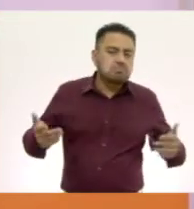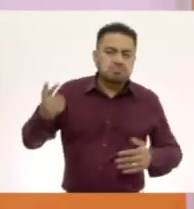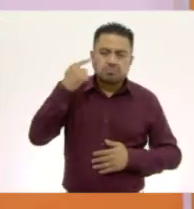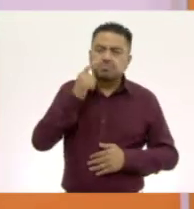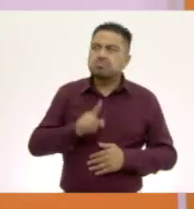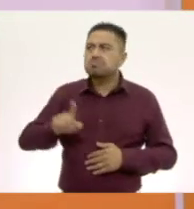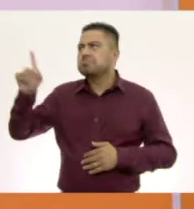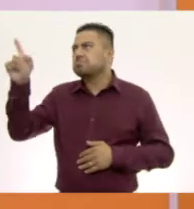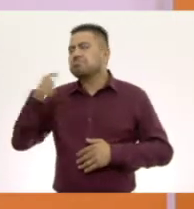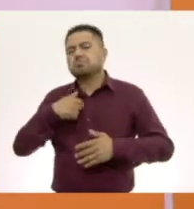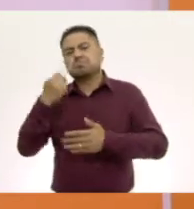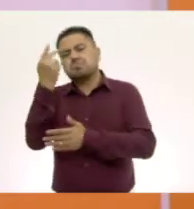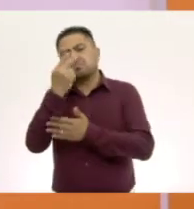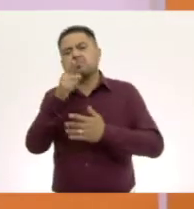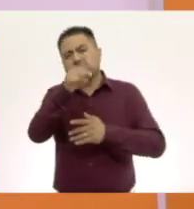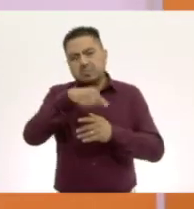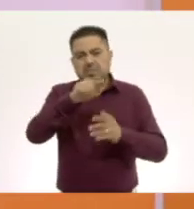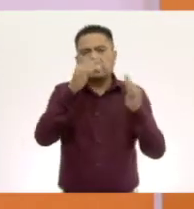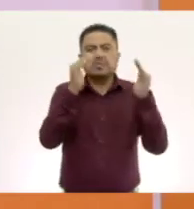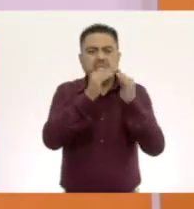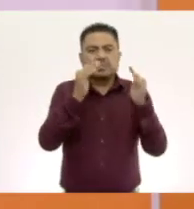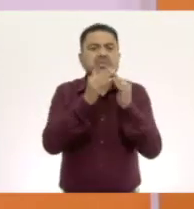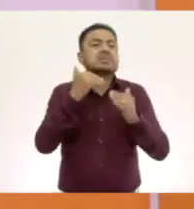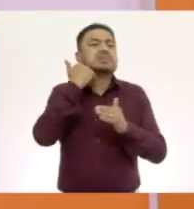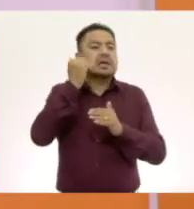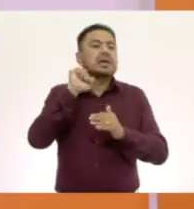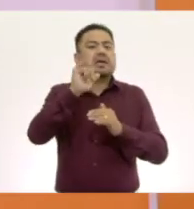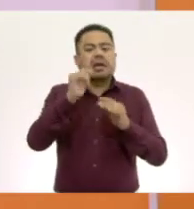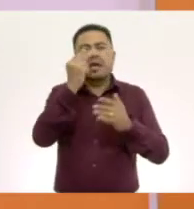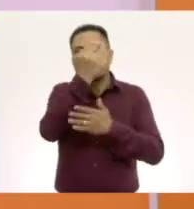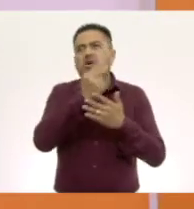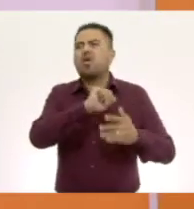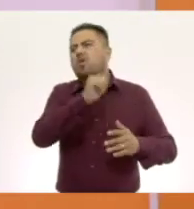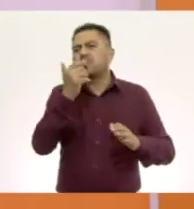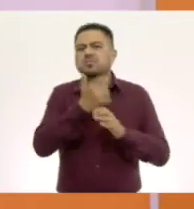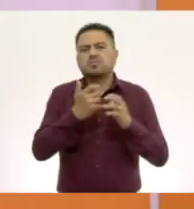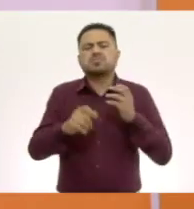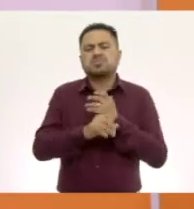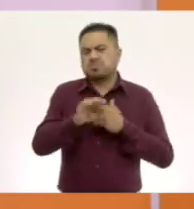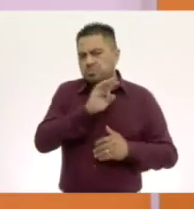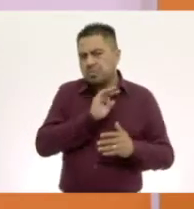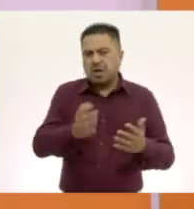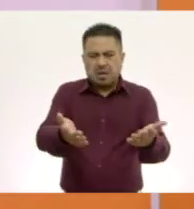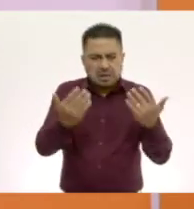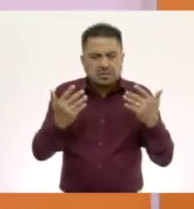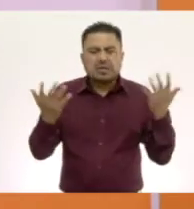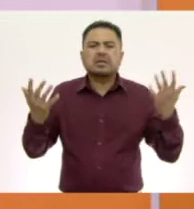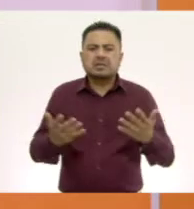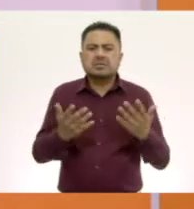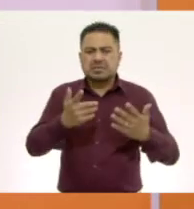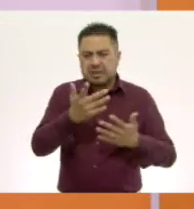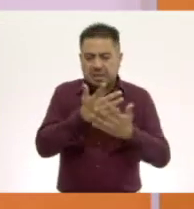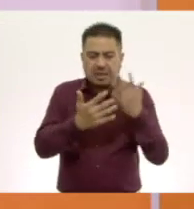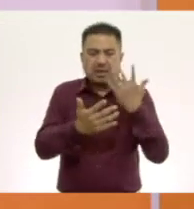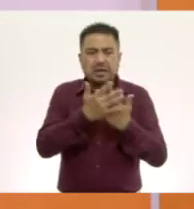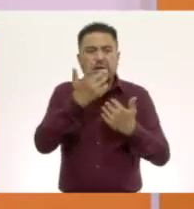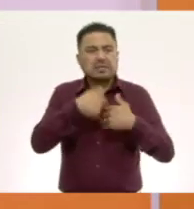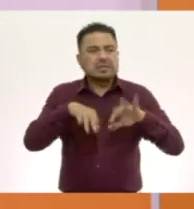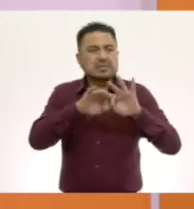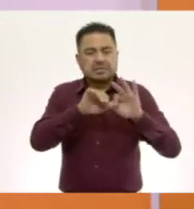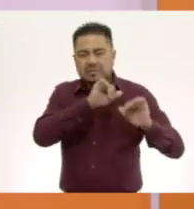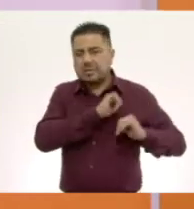puedo dibujar. Ustedes en casa, si quieren dibujar otra cosa, lo pueden hacer. Recuerden contar bien los dedos porque el otro día